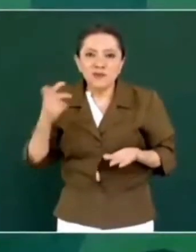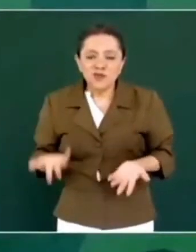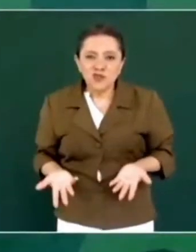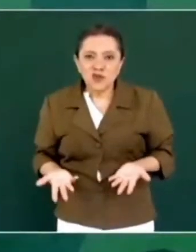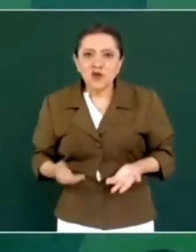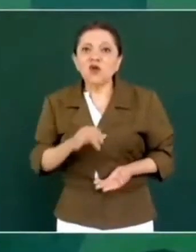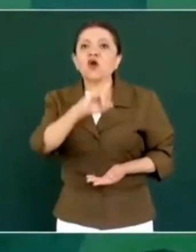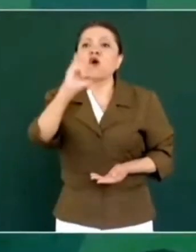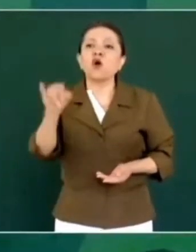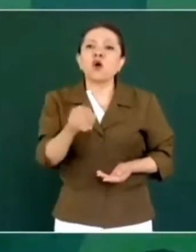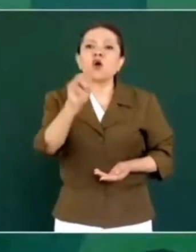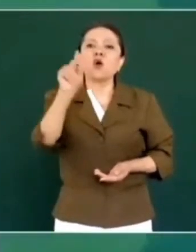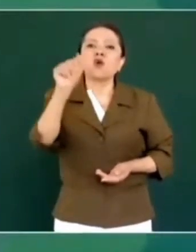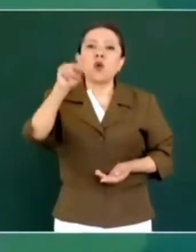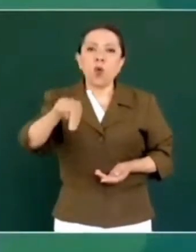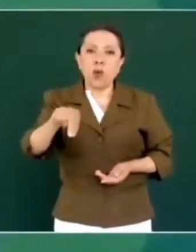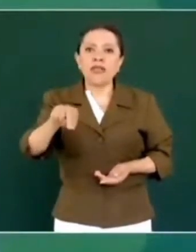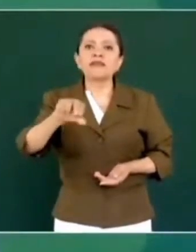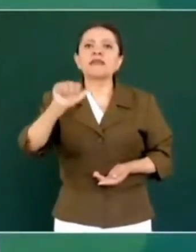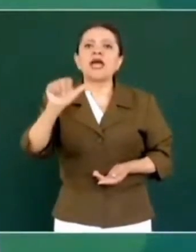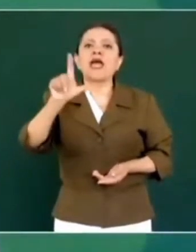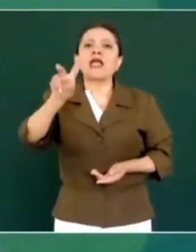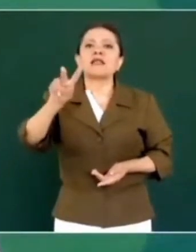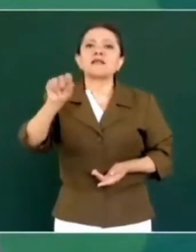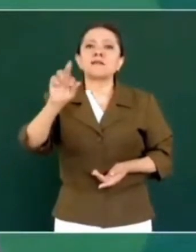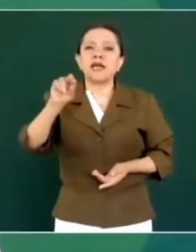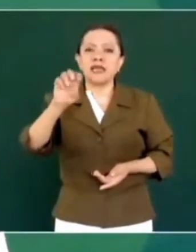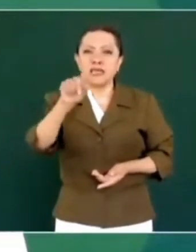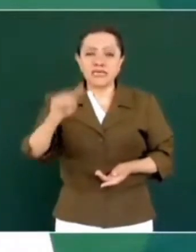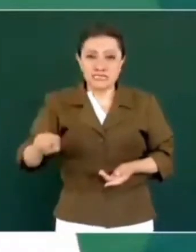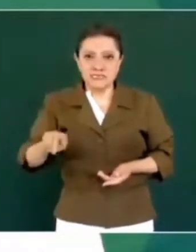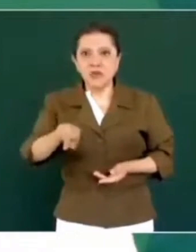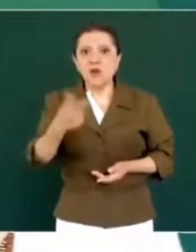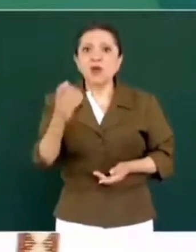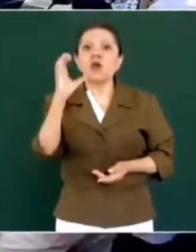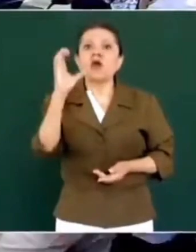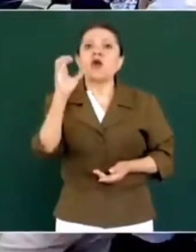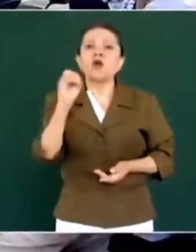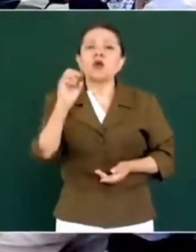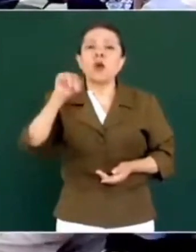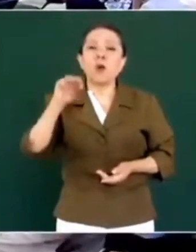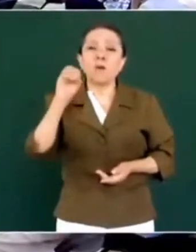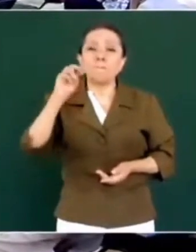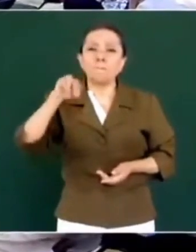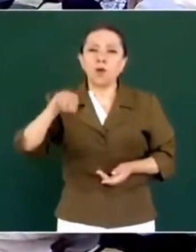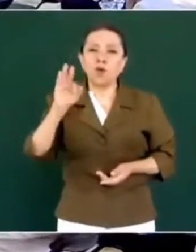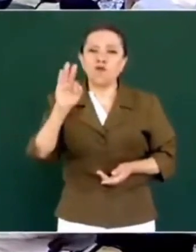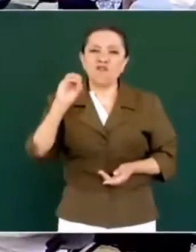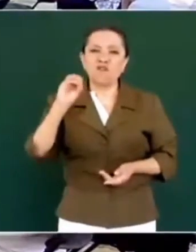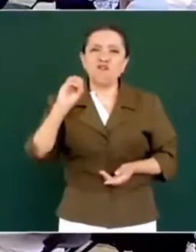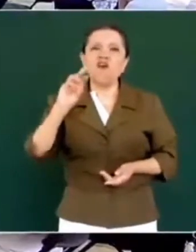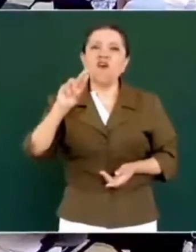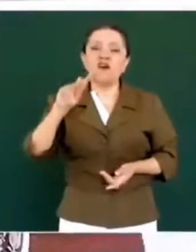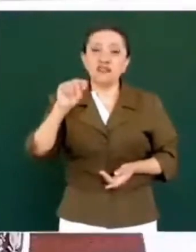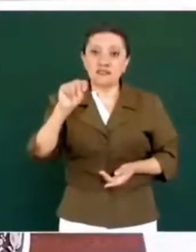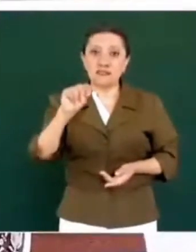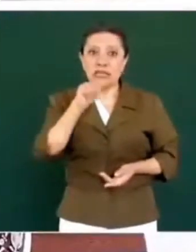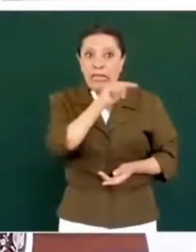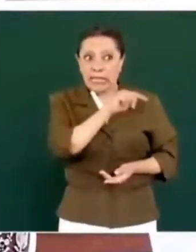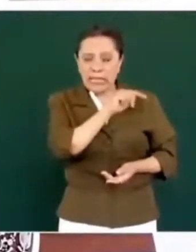Juan Álvarez. Comón Ford. Lo enfrentaron. Vino prepotente.